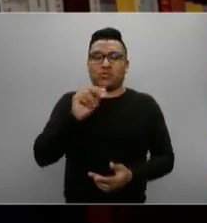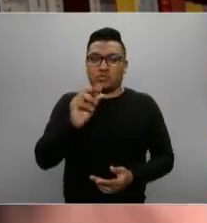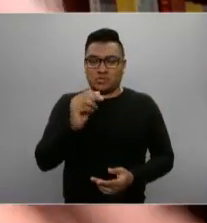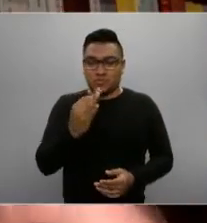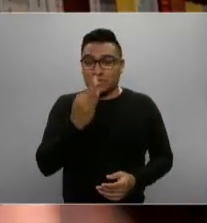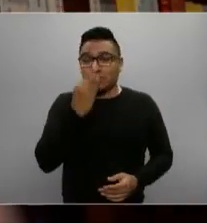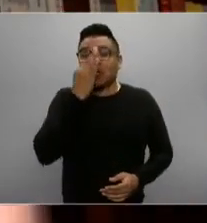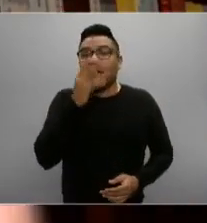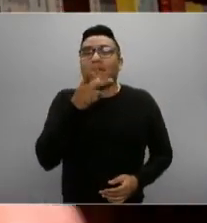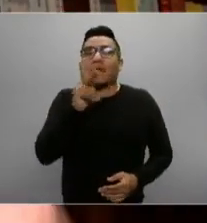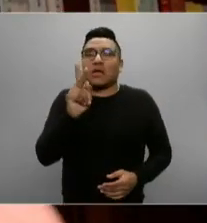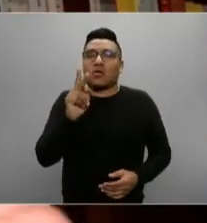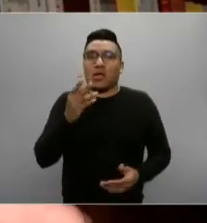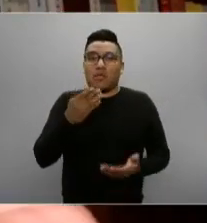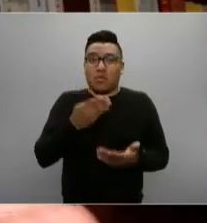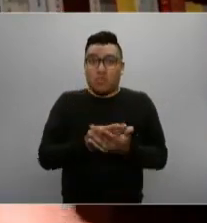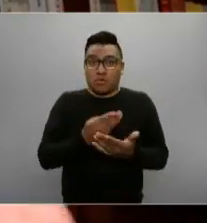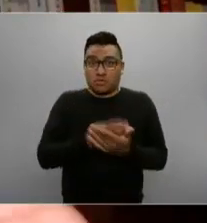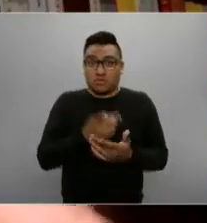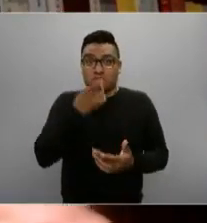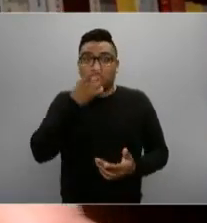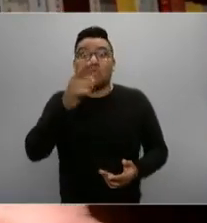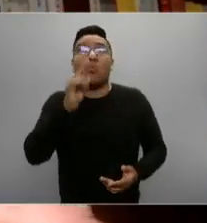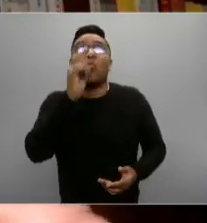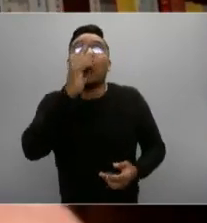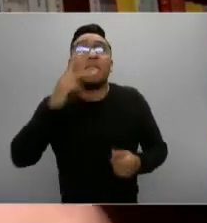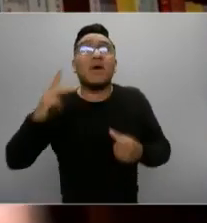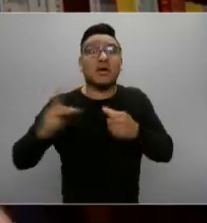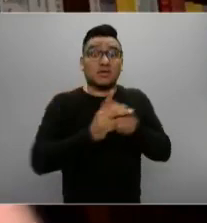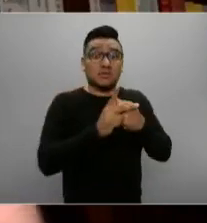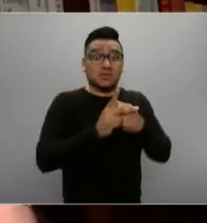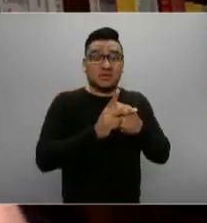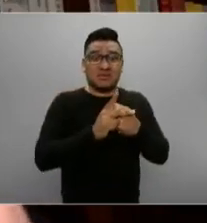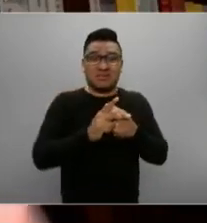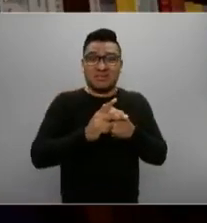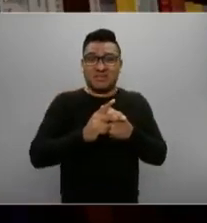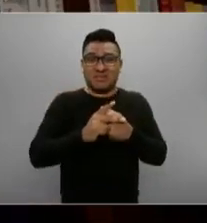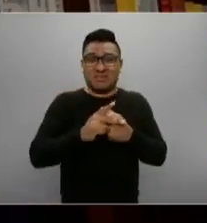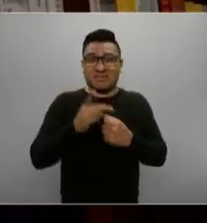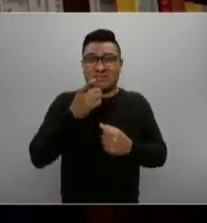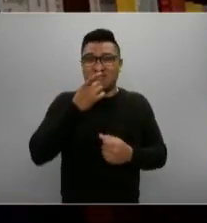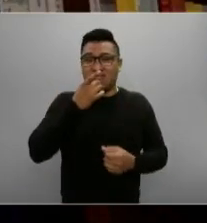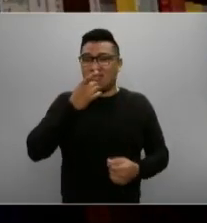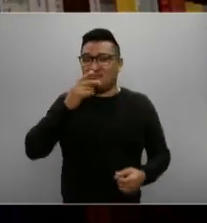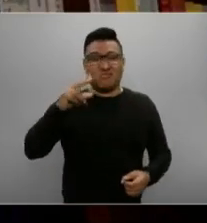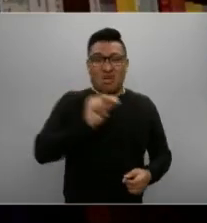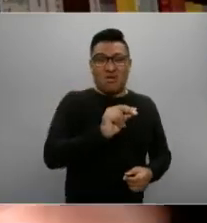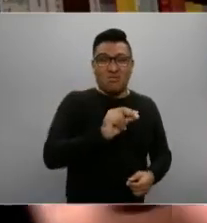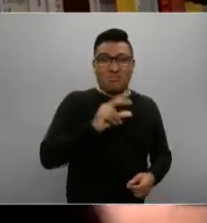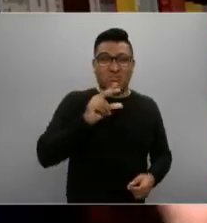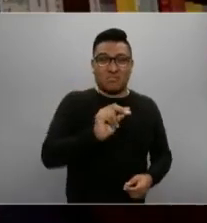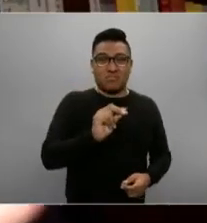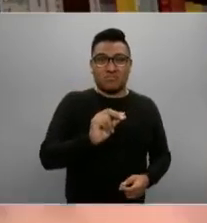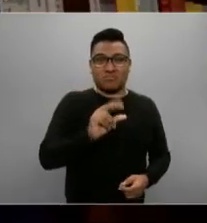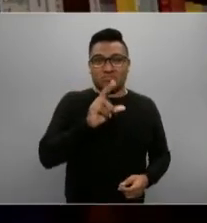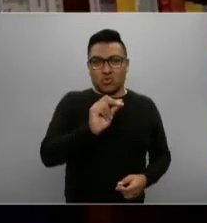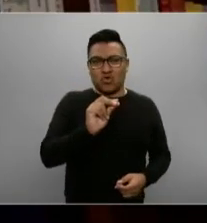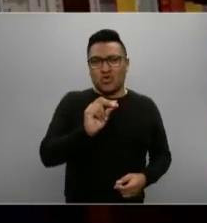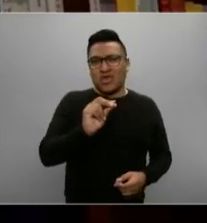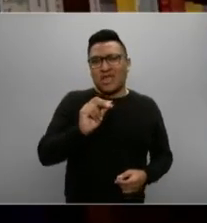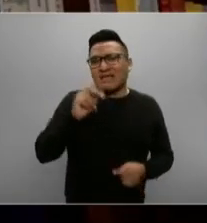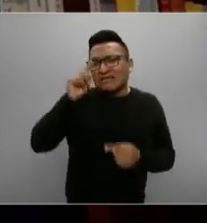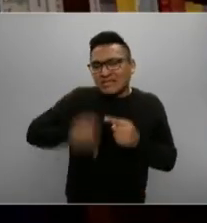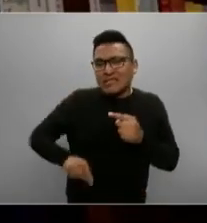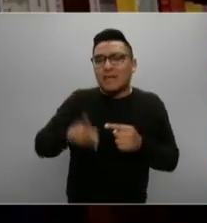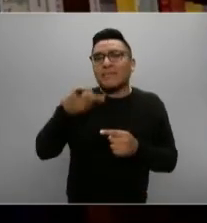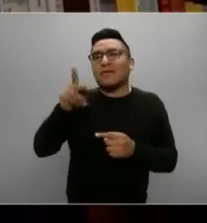hemos llegado. Nos la puede con uno, que lo vete, no la liquida, pero sí, digamos,